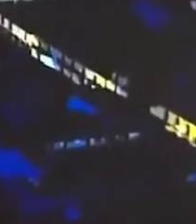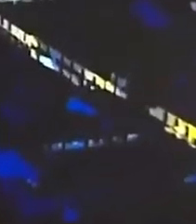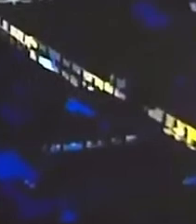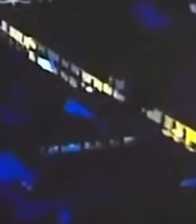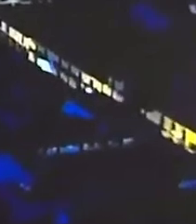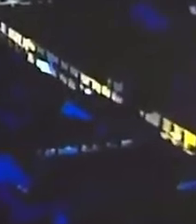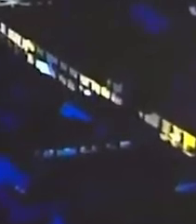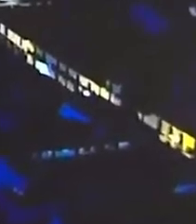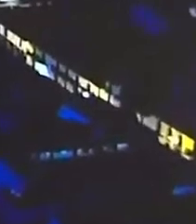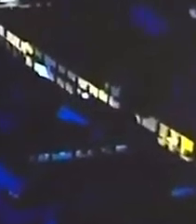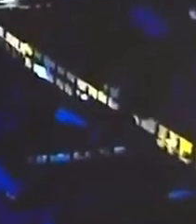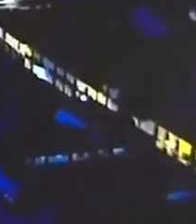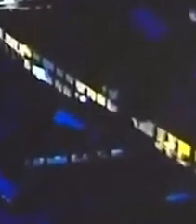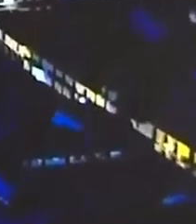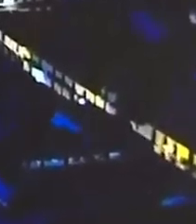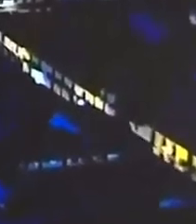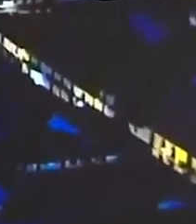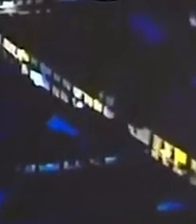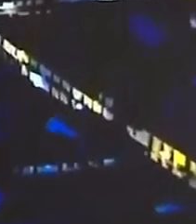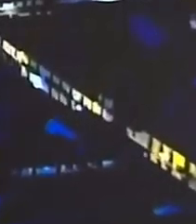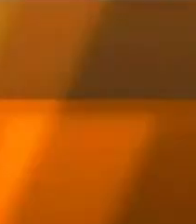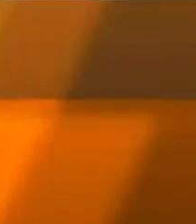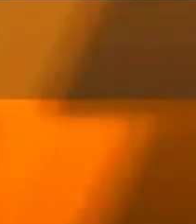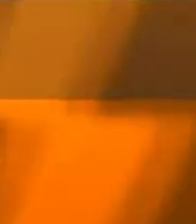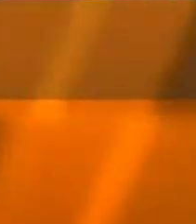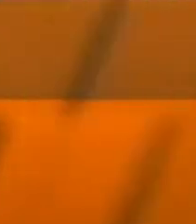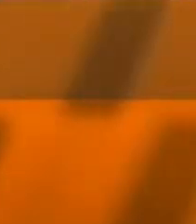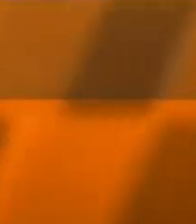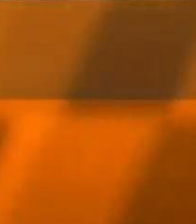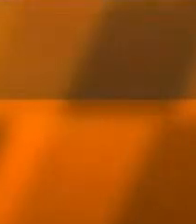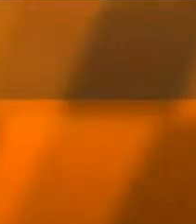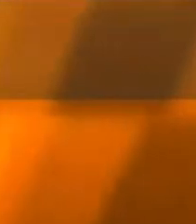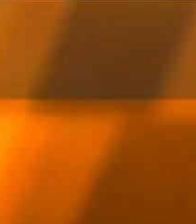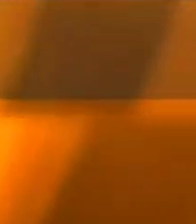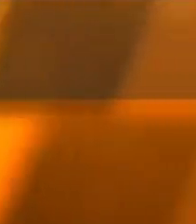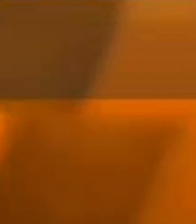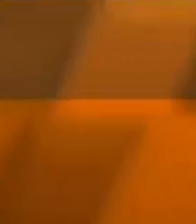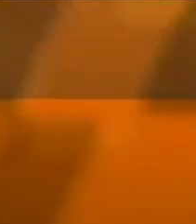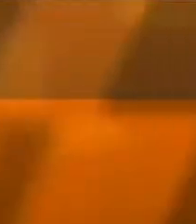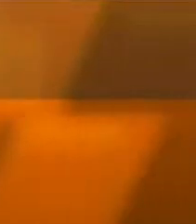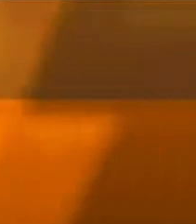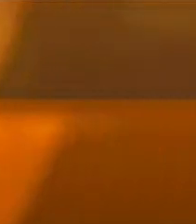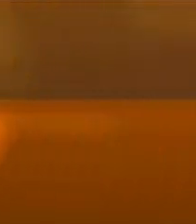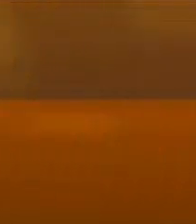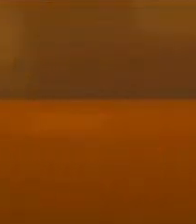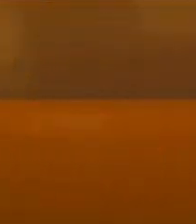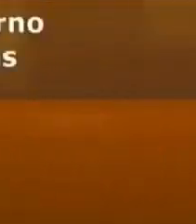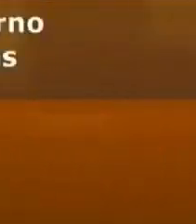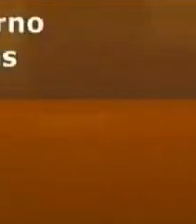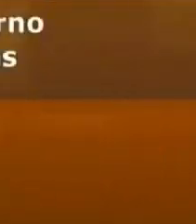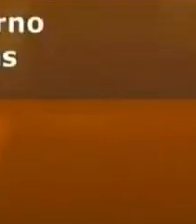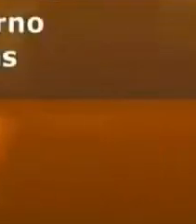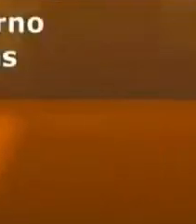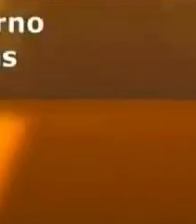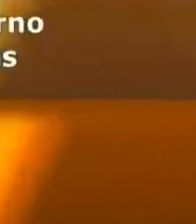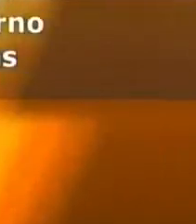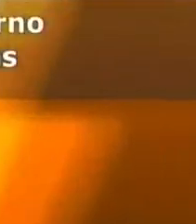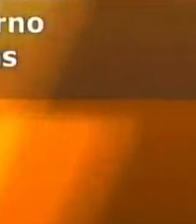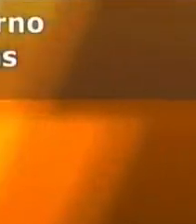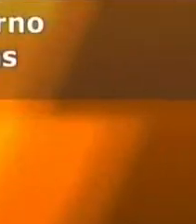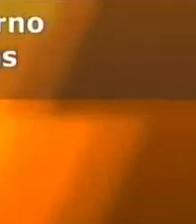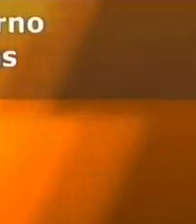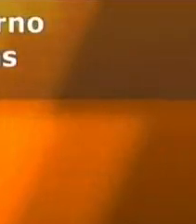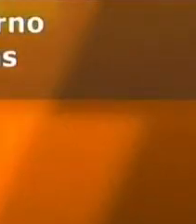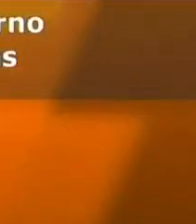Suspenden retorno gradual a clases semipresenciales en Kuning. Kuning, soltasuyupi, katura, niñeikuna, chunka, suhtayok, no